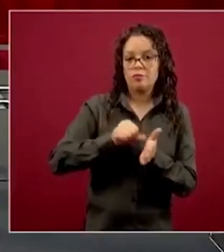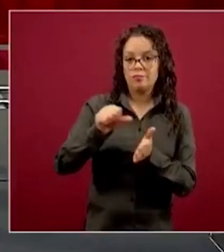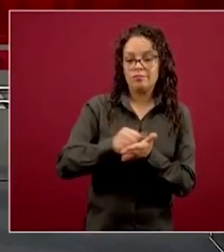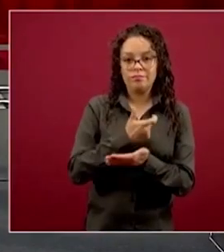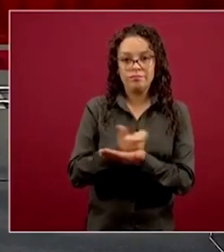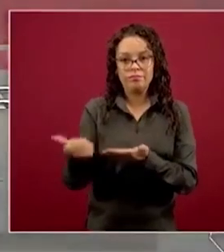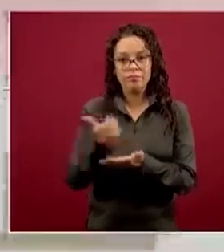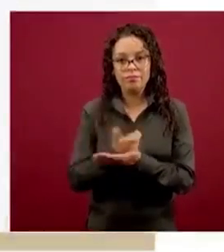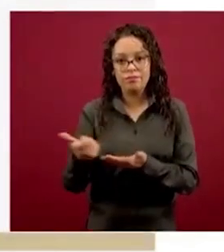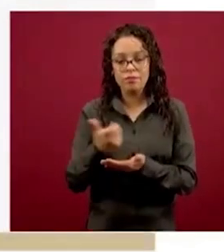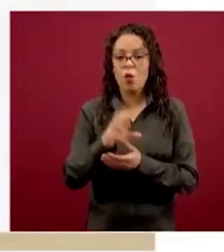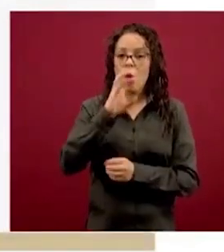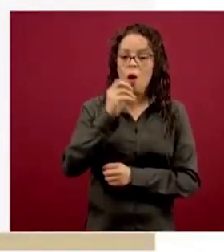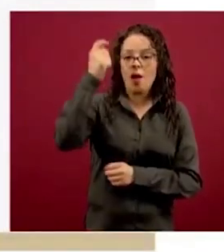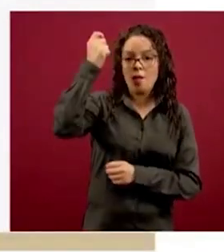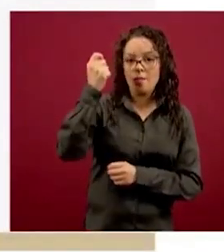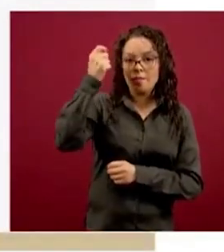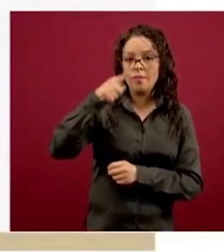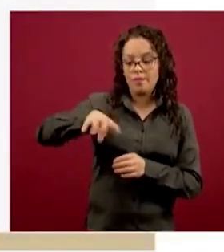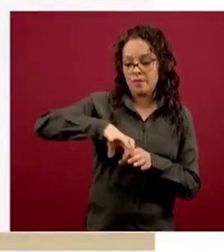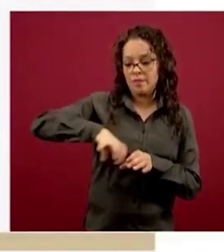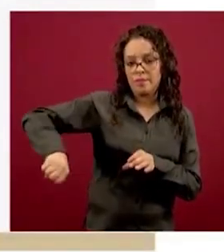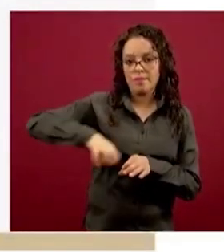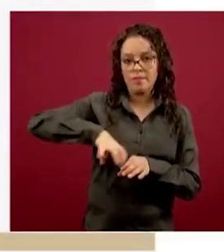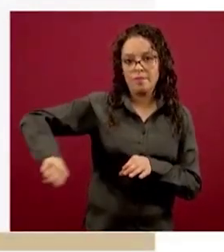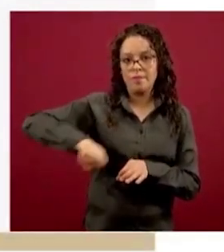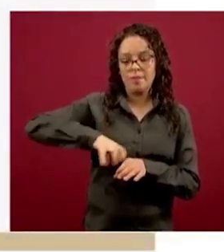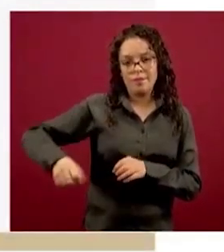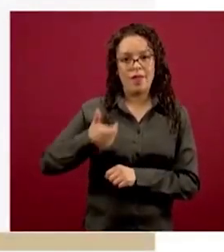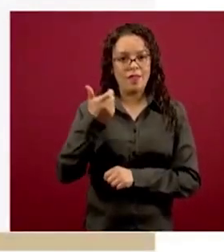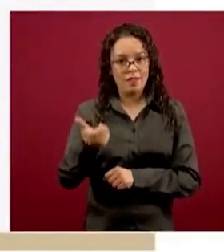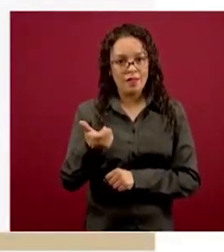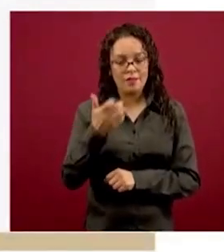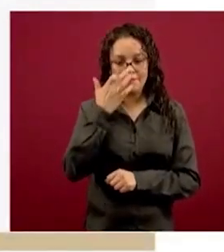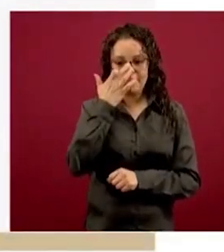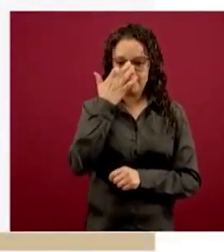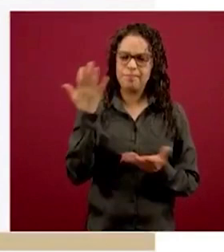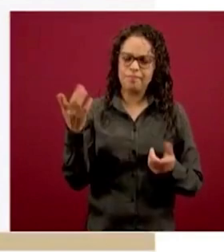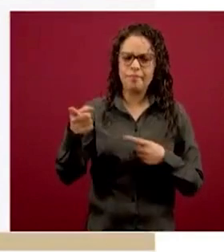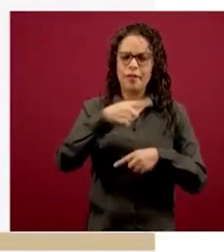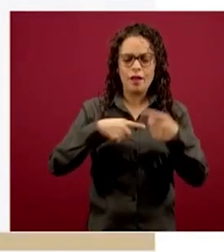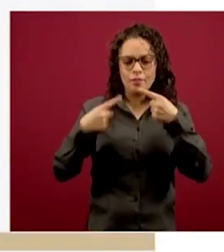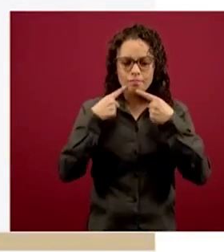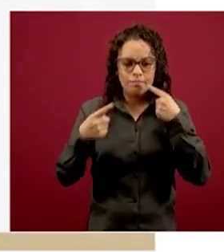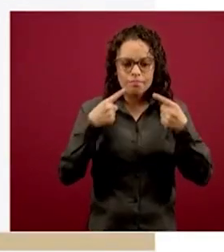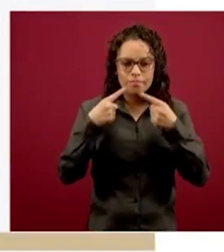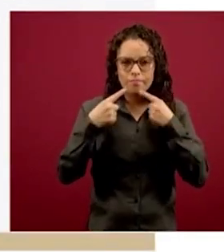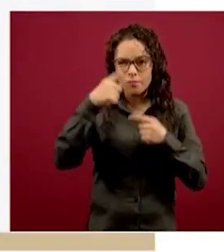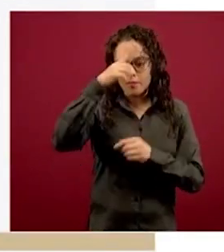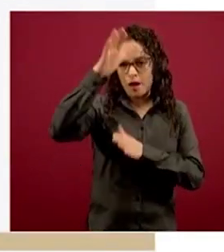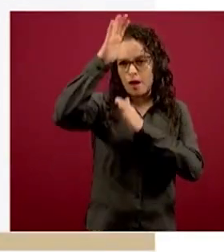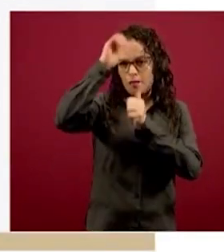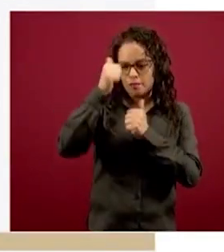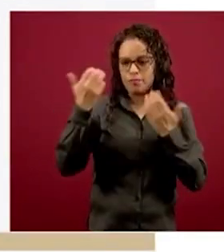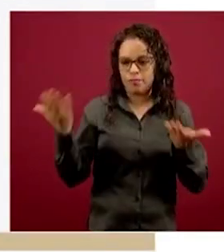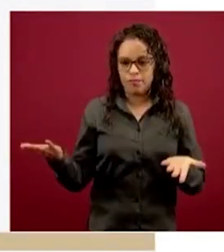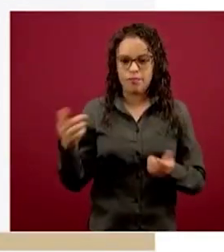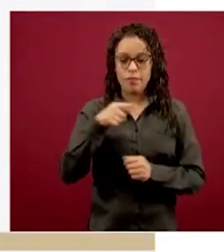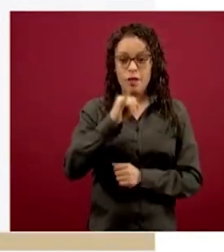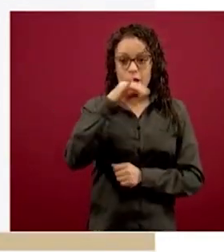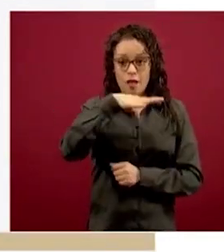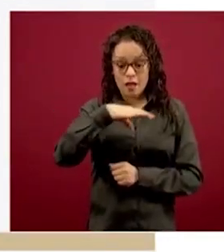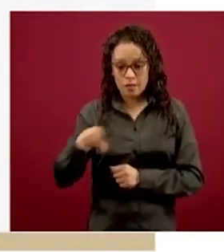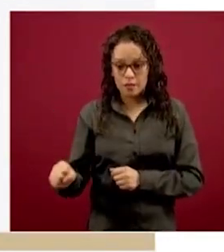En ese sentido, hoy quiero comentarles, participarles que hicimos un acuerdo, un acuerdo entre el Seguro Social, la